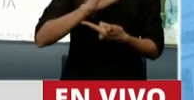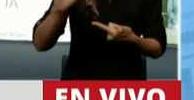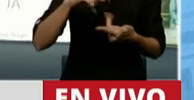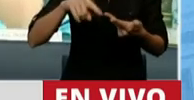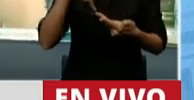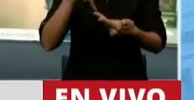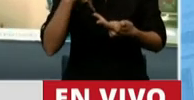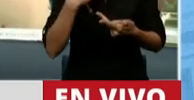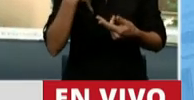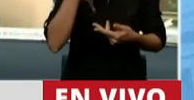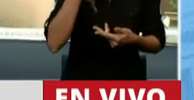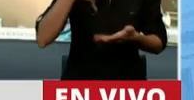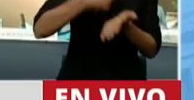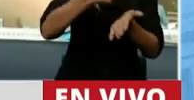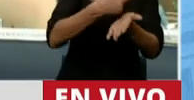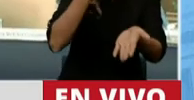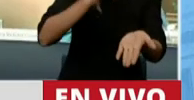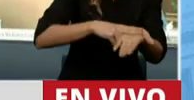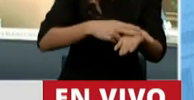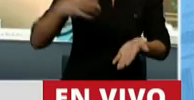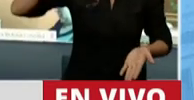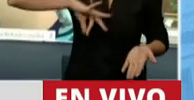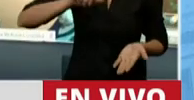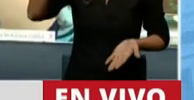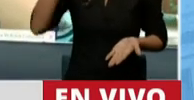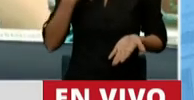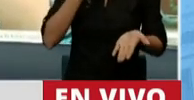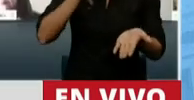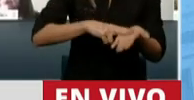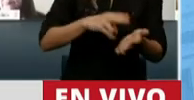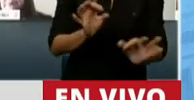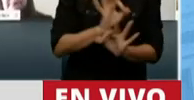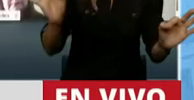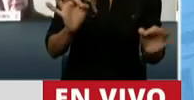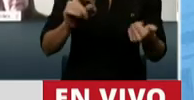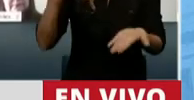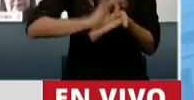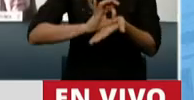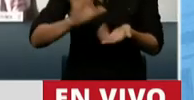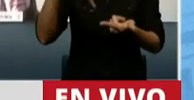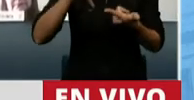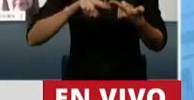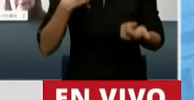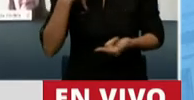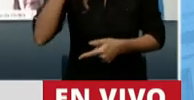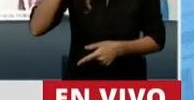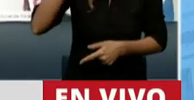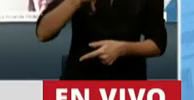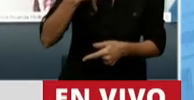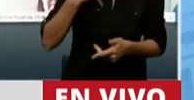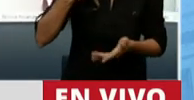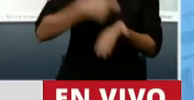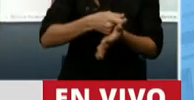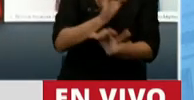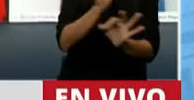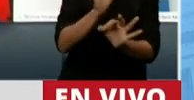para que se le condone, que se le exima de impuestos a las ganancias, al IVA, al impuesto a los créditos y los débitos. Entonces la pregunta, señor jefe de